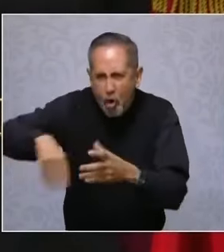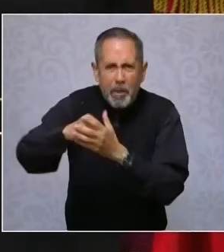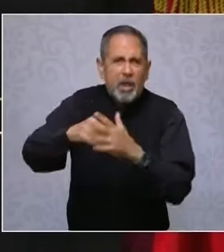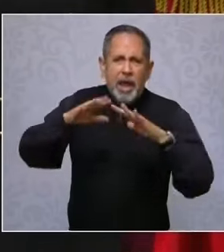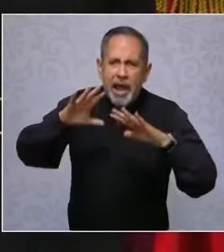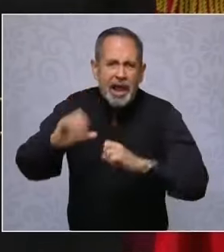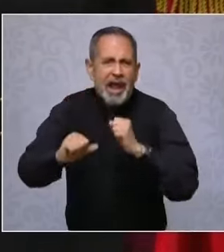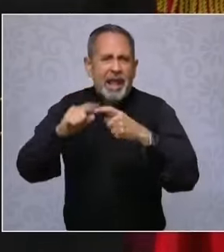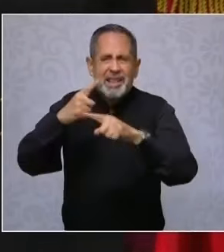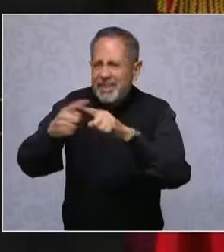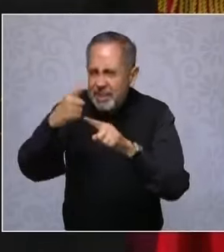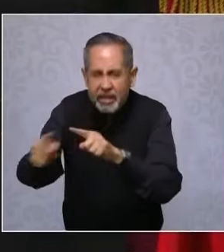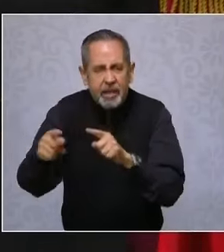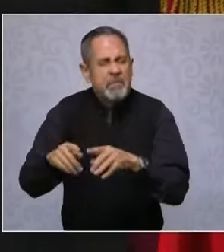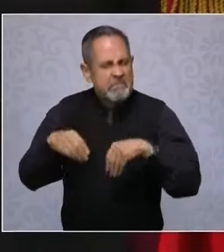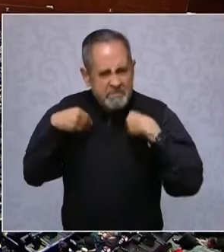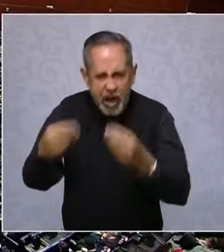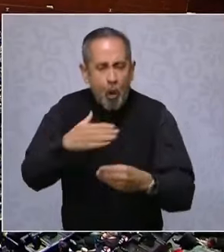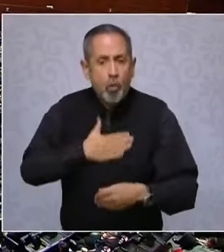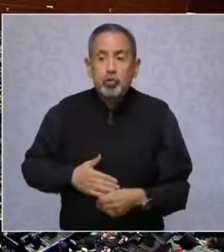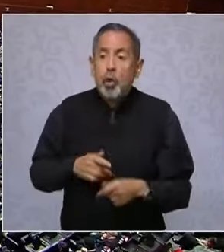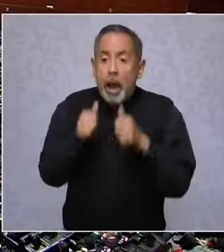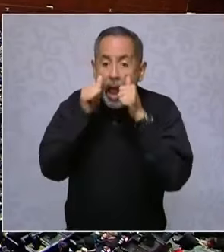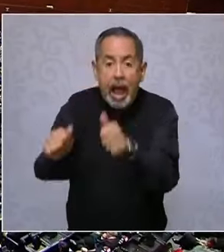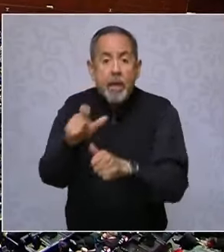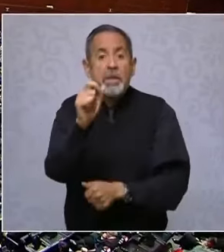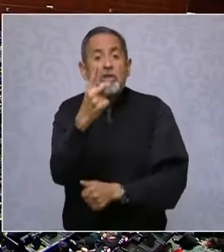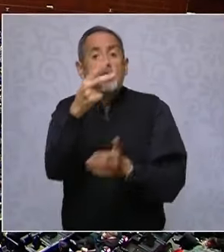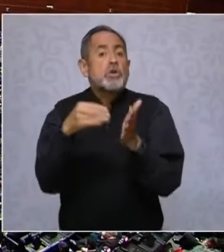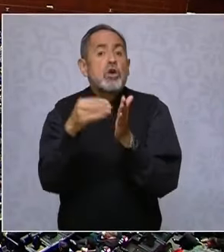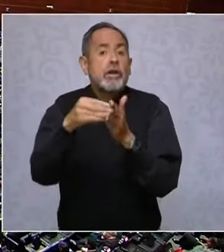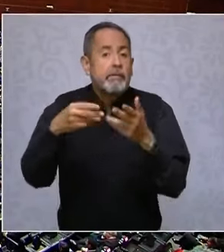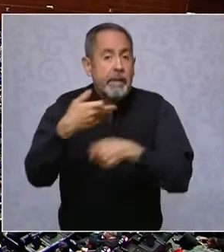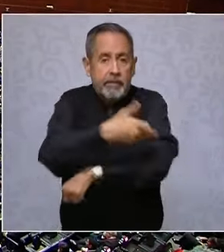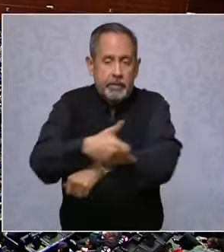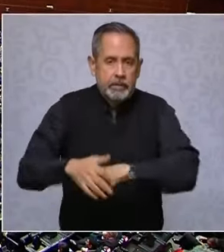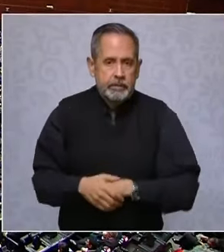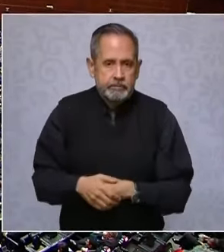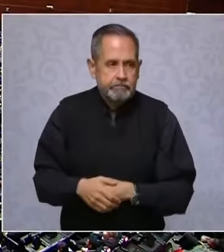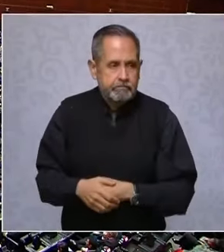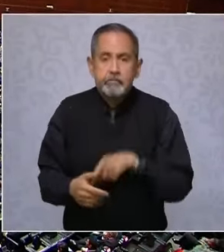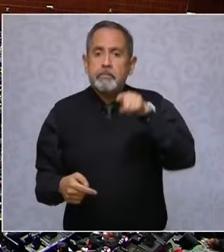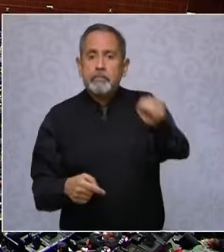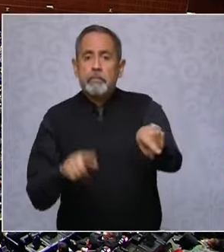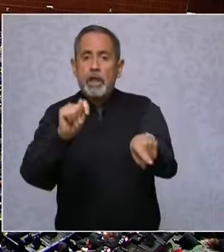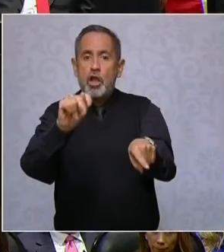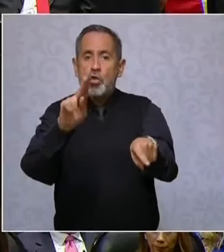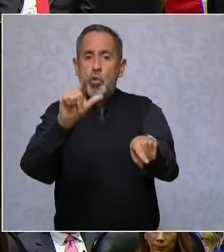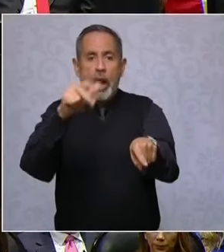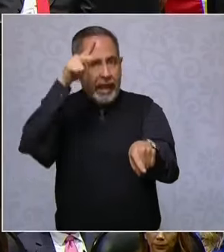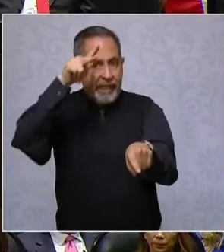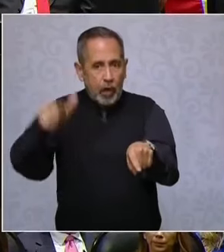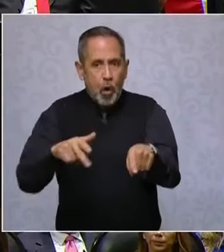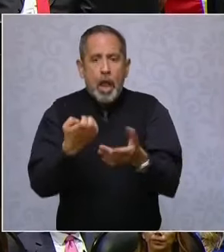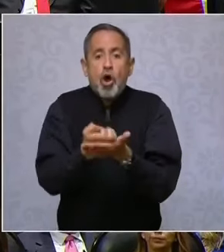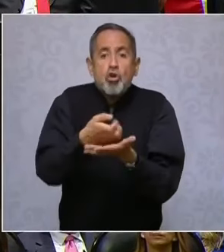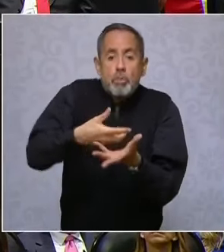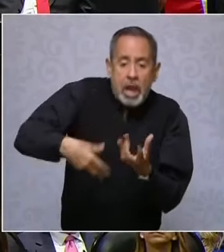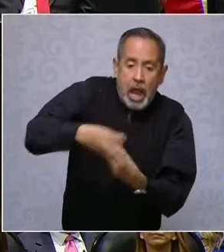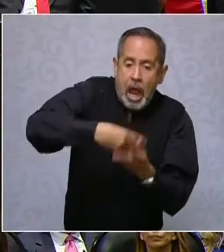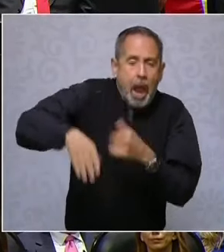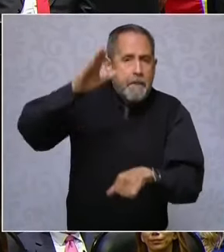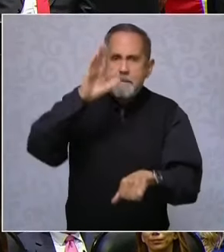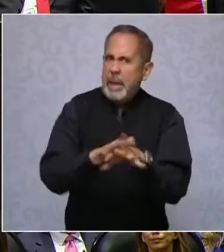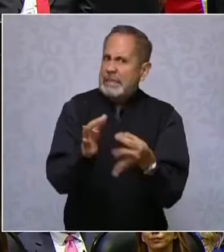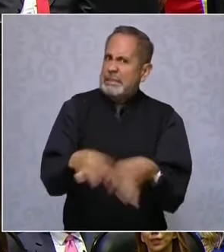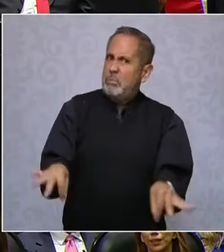22 millones de familias. Construiremos en Tula, Hidalgo, el proyecto de economía circular más ambicioso